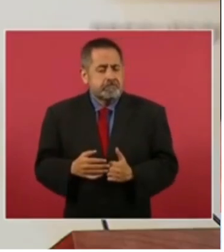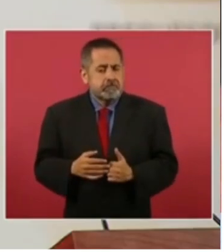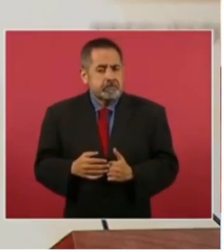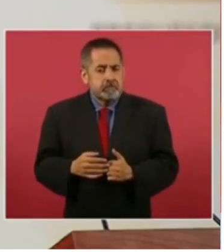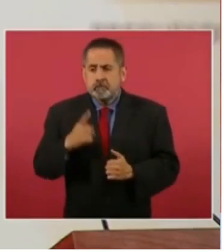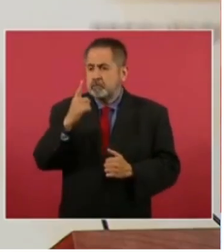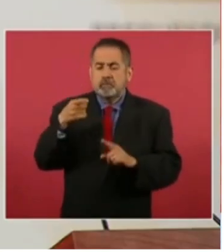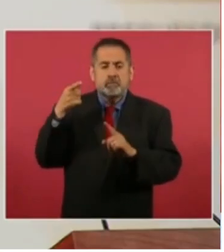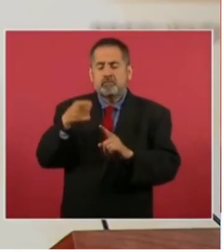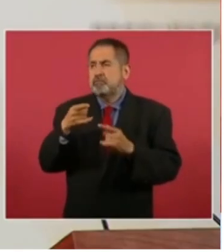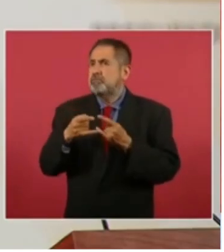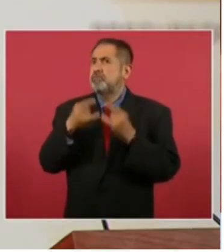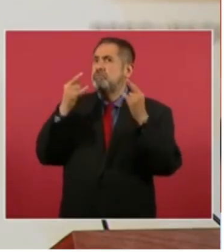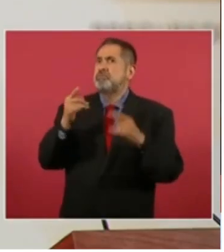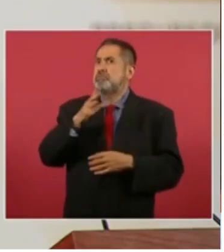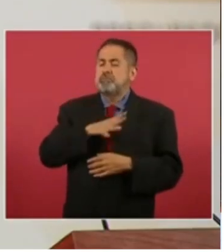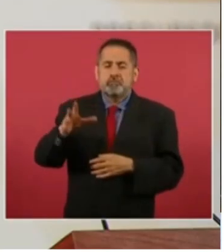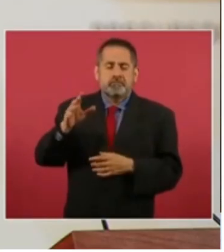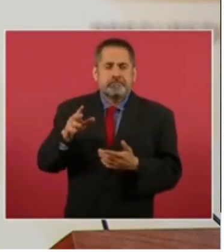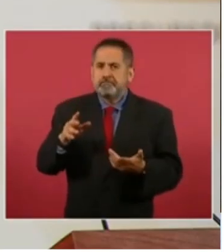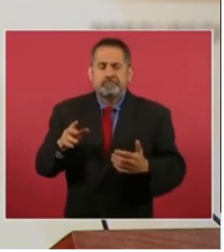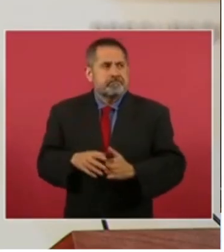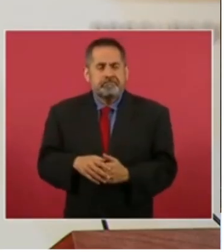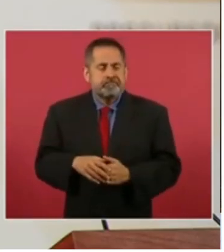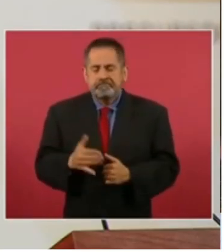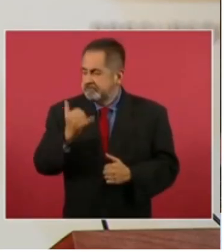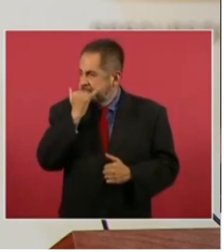de los momentos históricos más lamentables